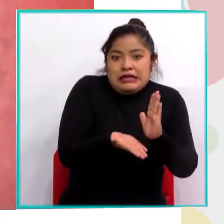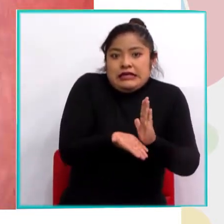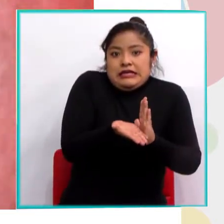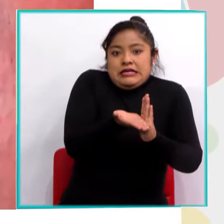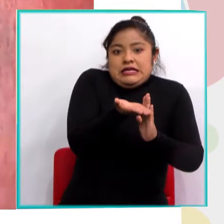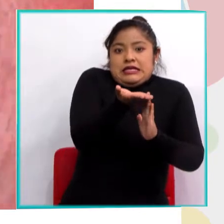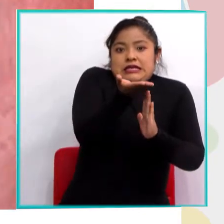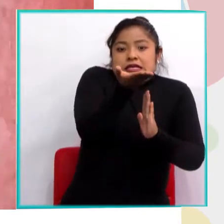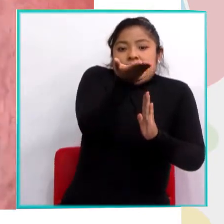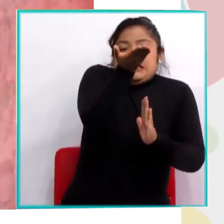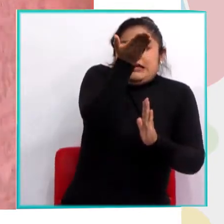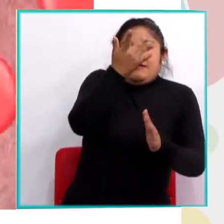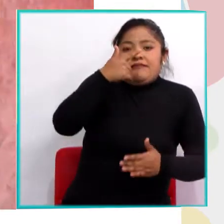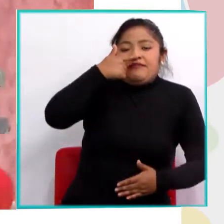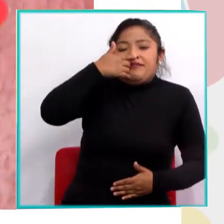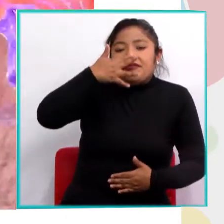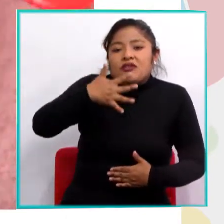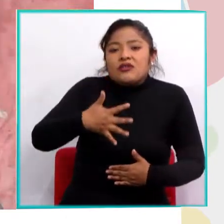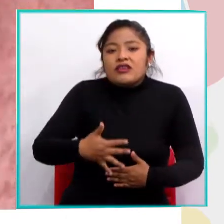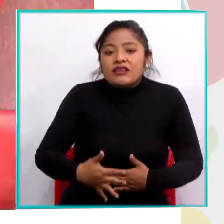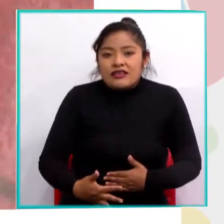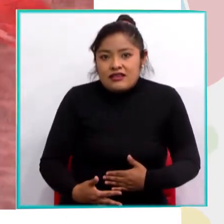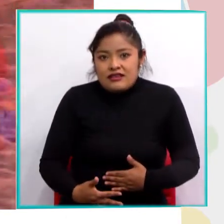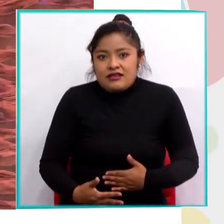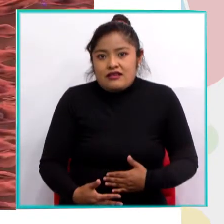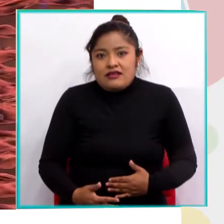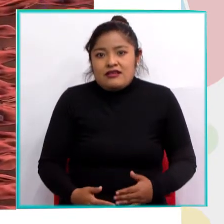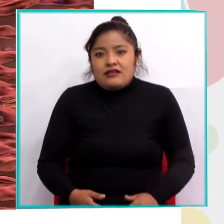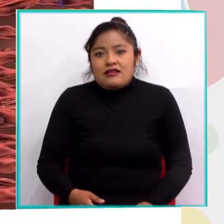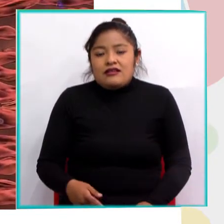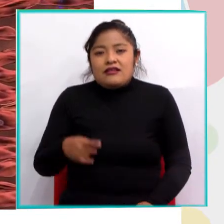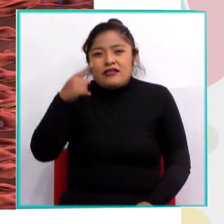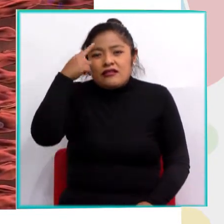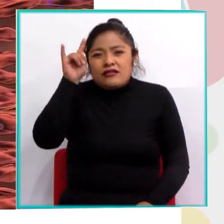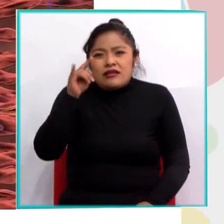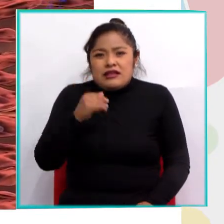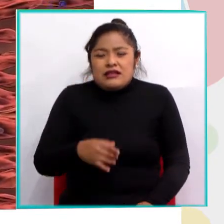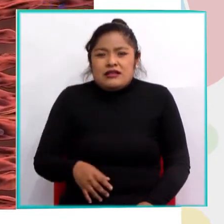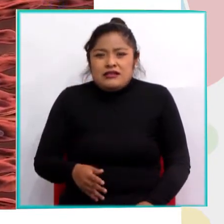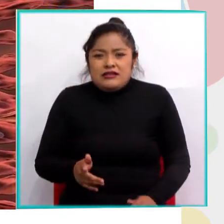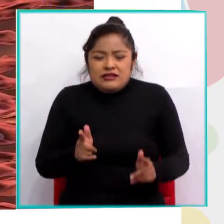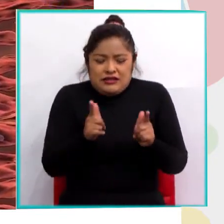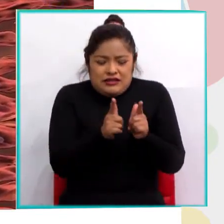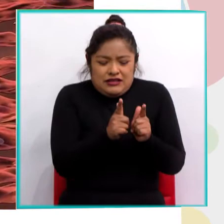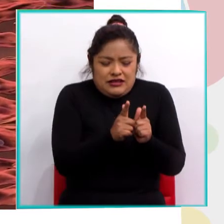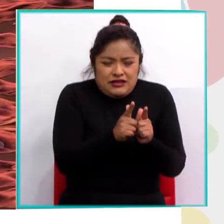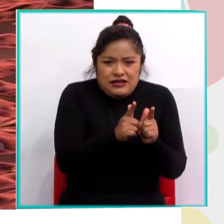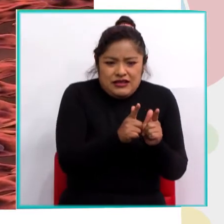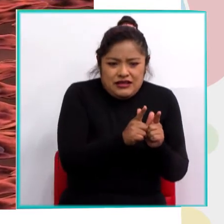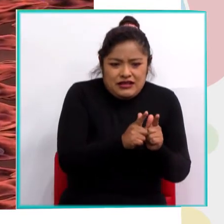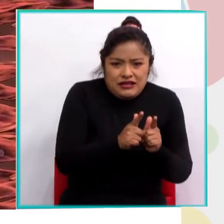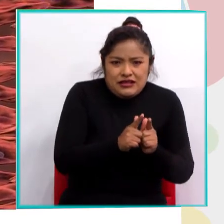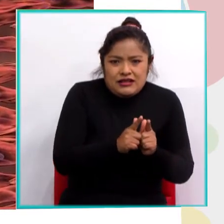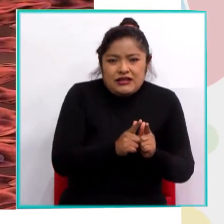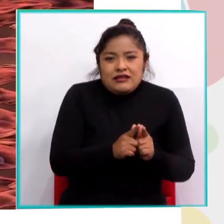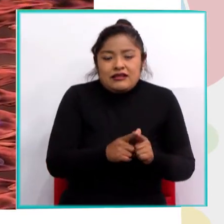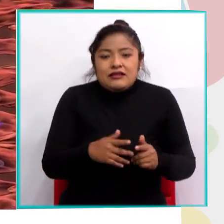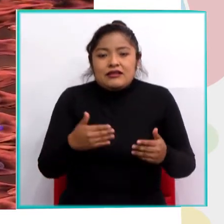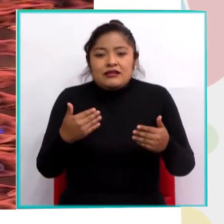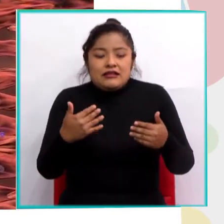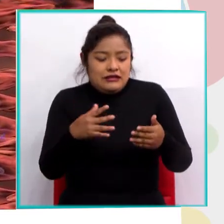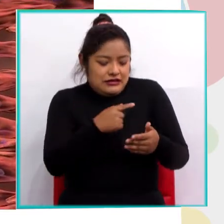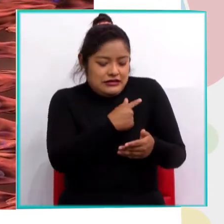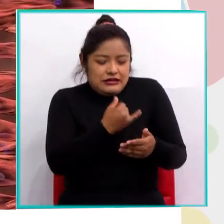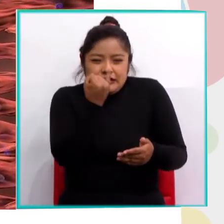la presión sanguínea, causada por el estrechamiento de las arterias que tenemos nosotros.